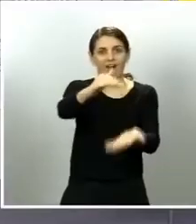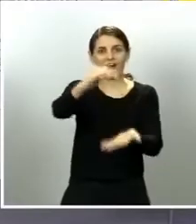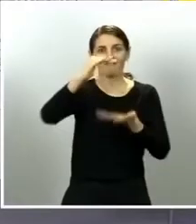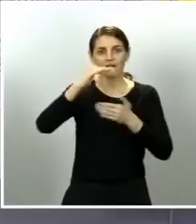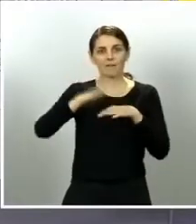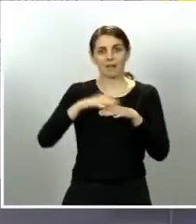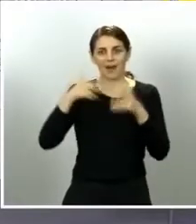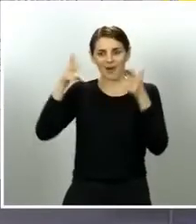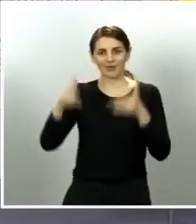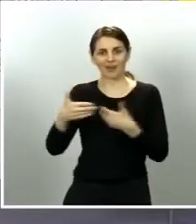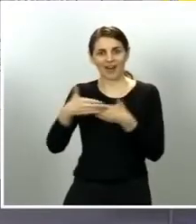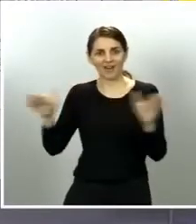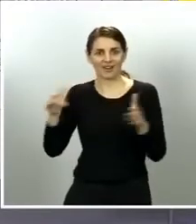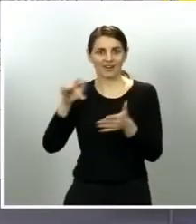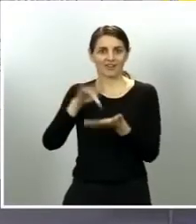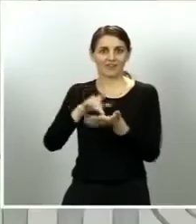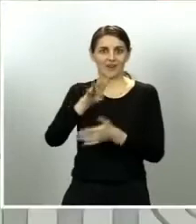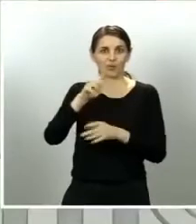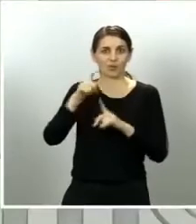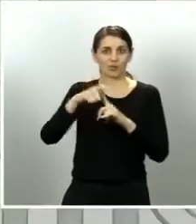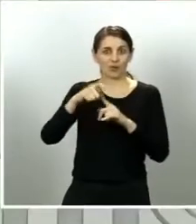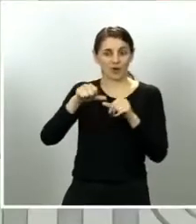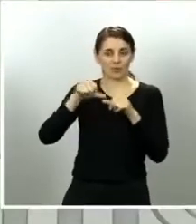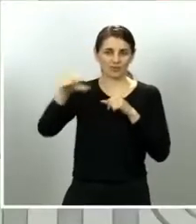Gracias Mar por tus dos preguntas